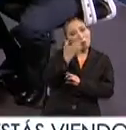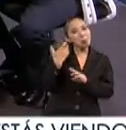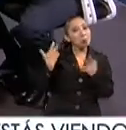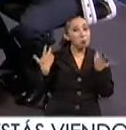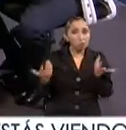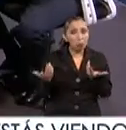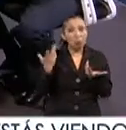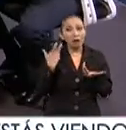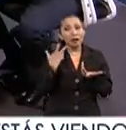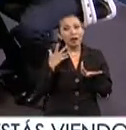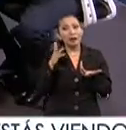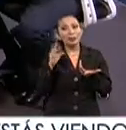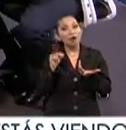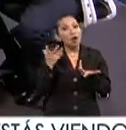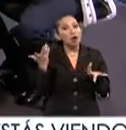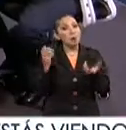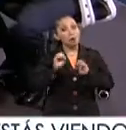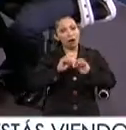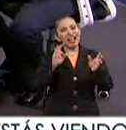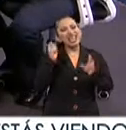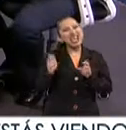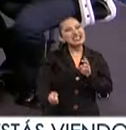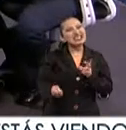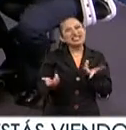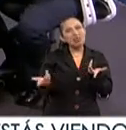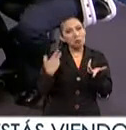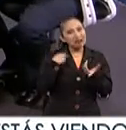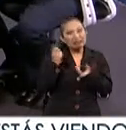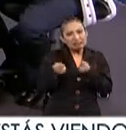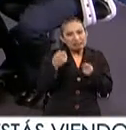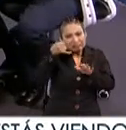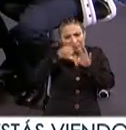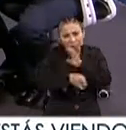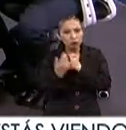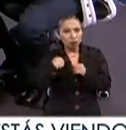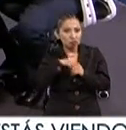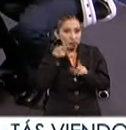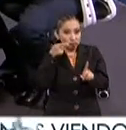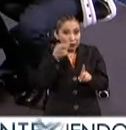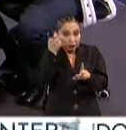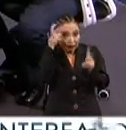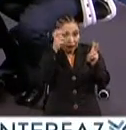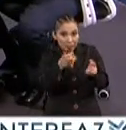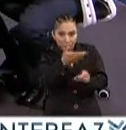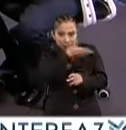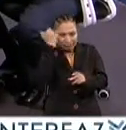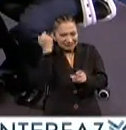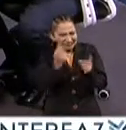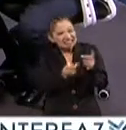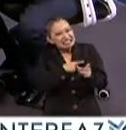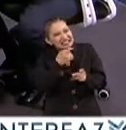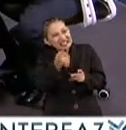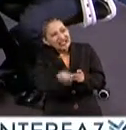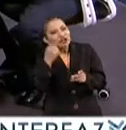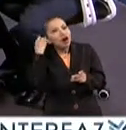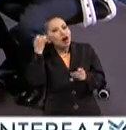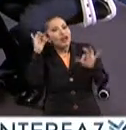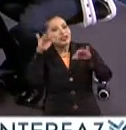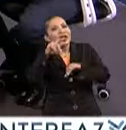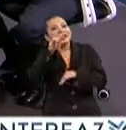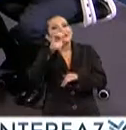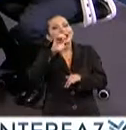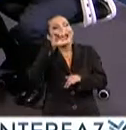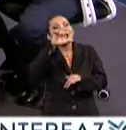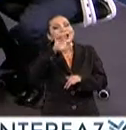no es tan obvio de qué se trata, por lo menos no para los que no nos dedicamos a este tema, que es el Congreso de